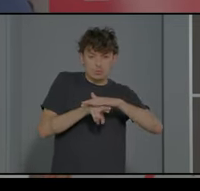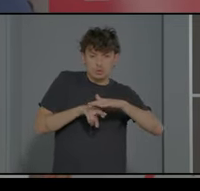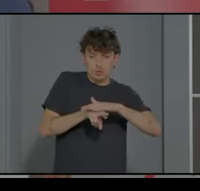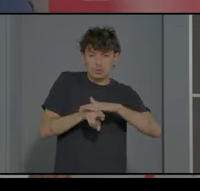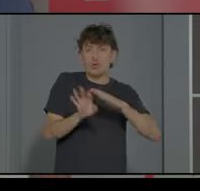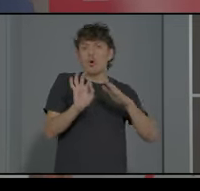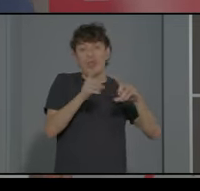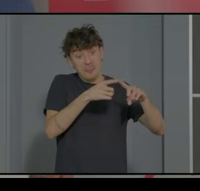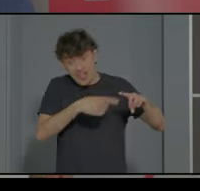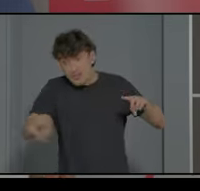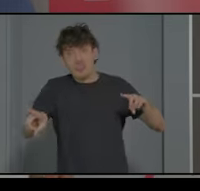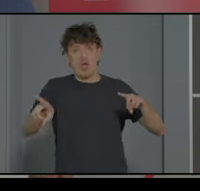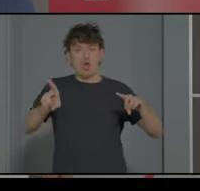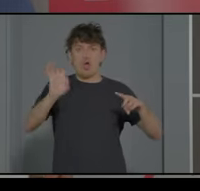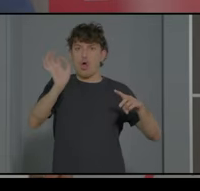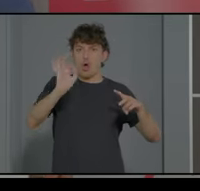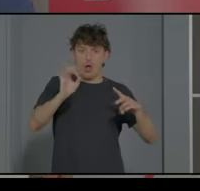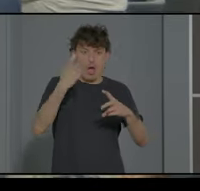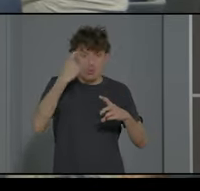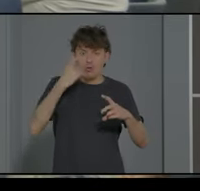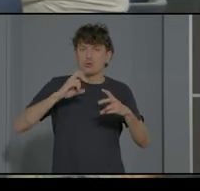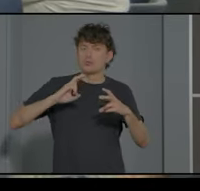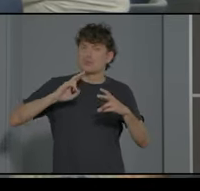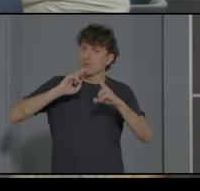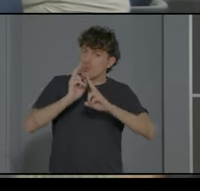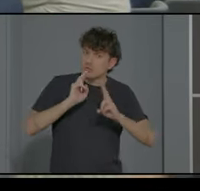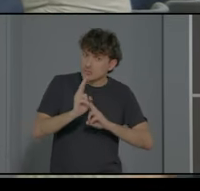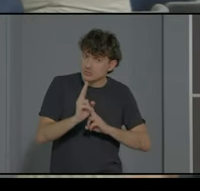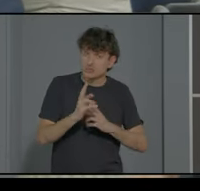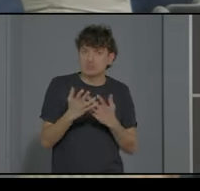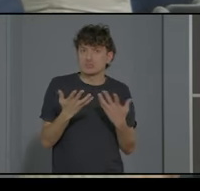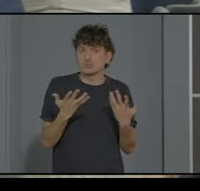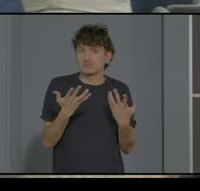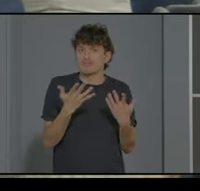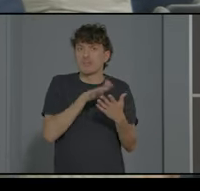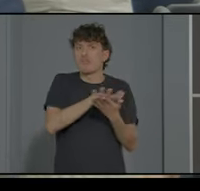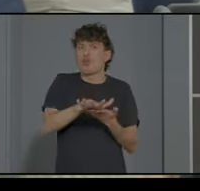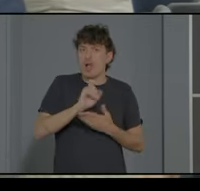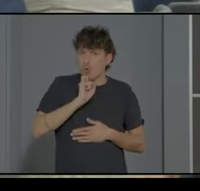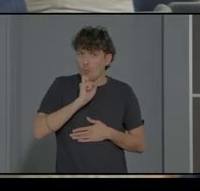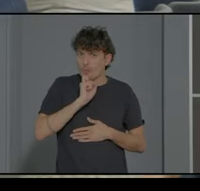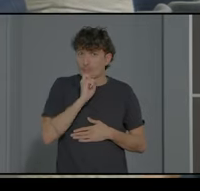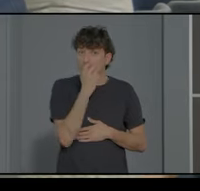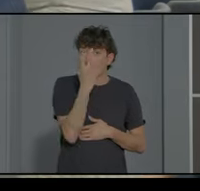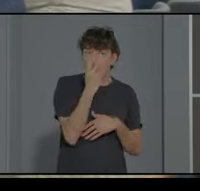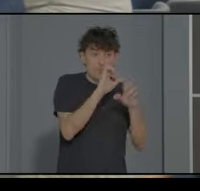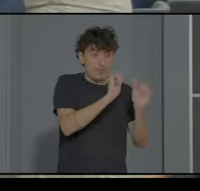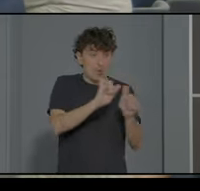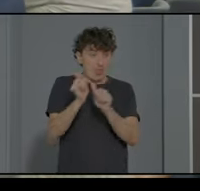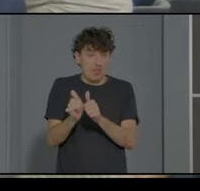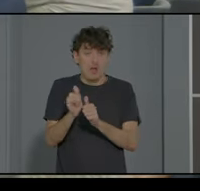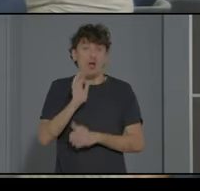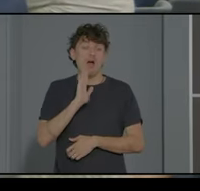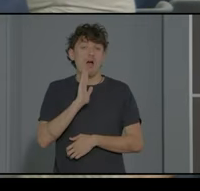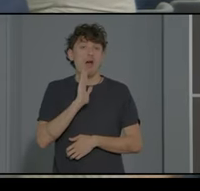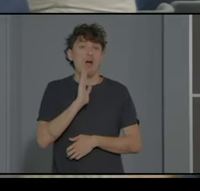y en la respuesta que damos a nuestro alumnado. Lo cierto es que entre las dos modalidades, las hemos nombrado, las ha nombrado